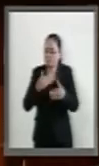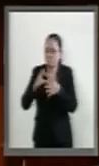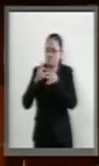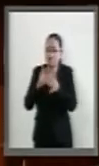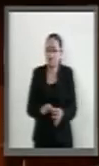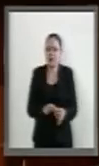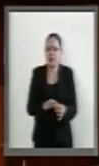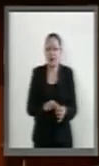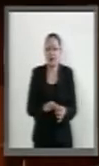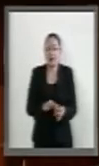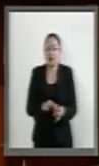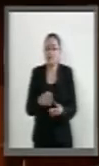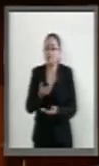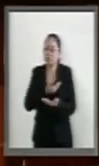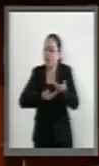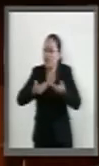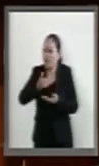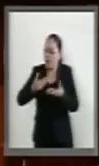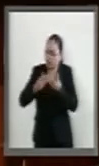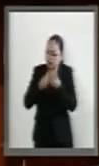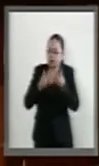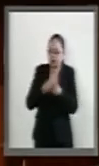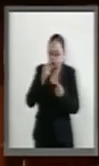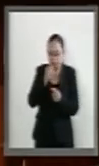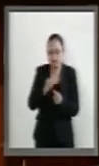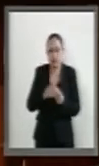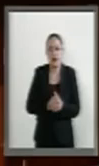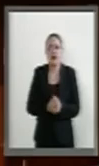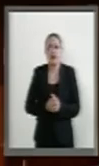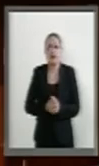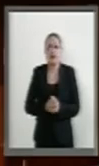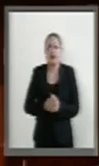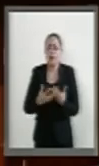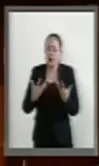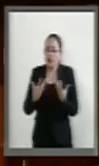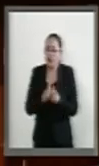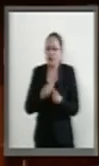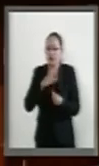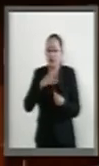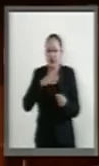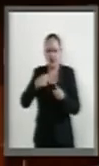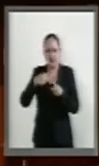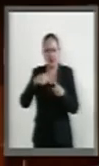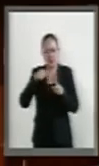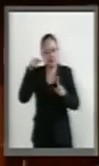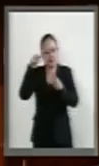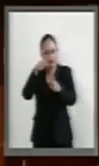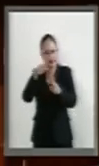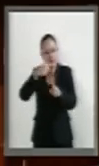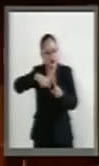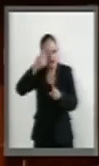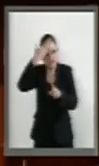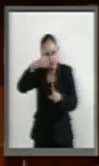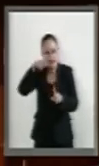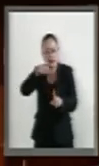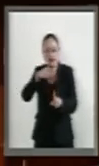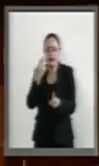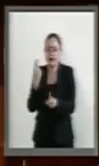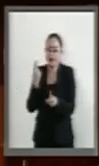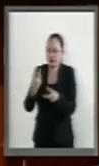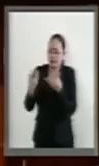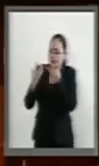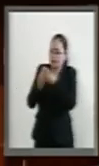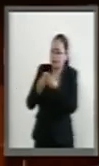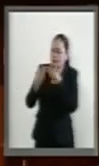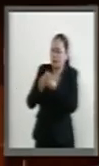productivo y cercano para enfrentar juntos distintos retos que sabemos requieren de una